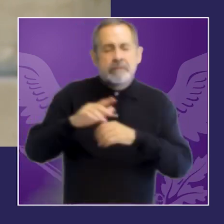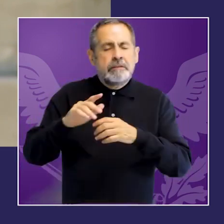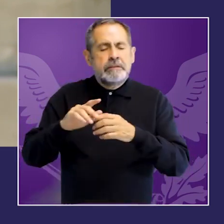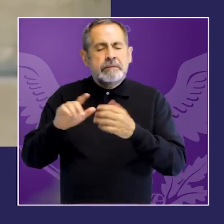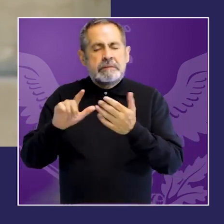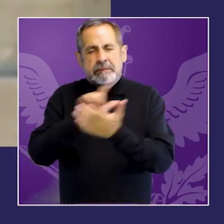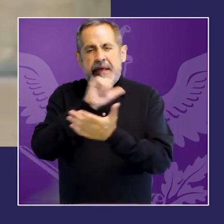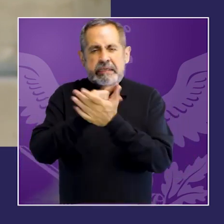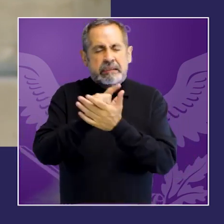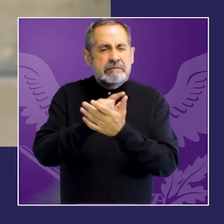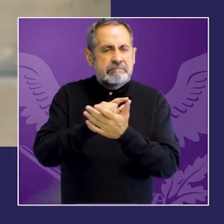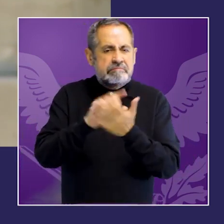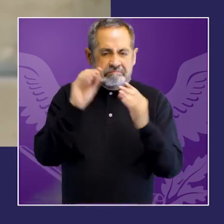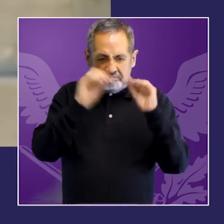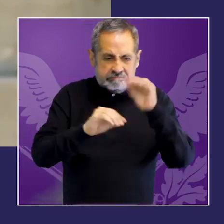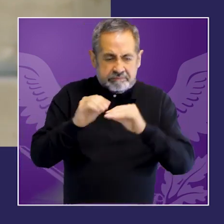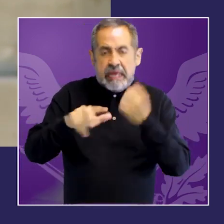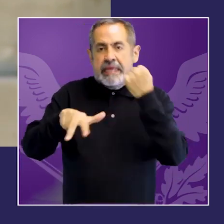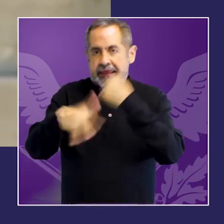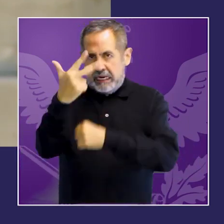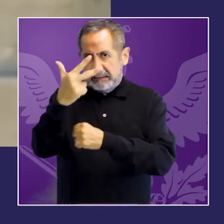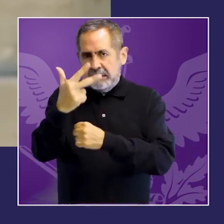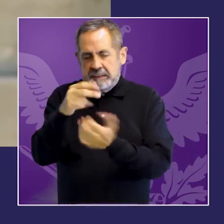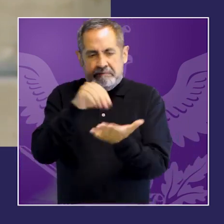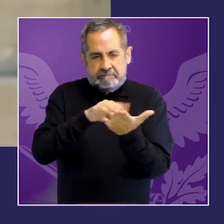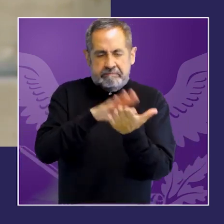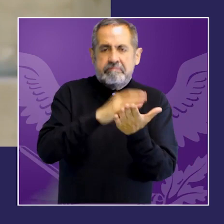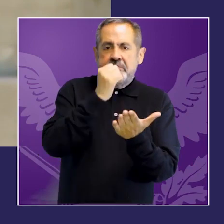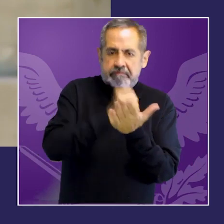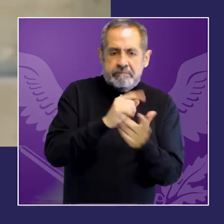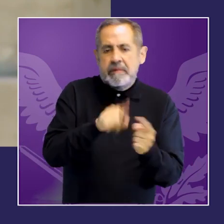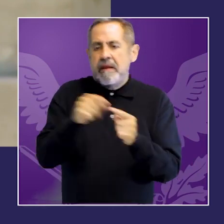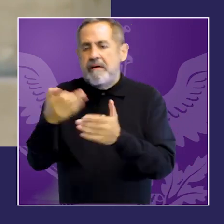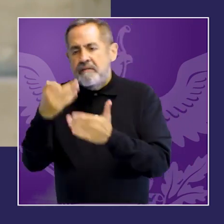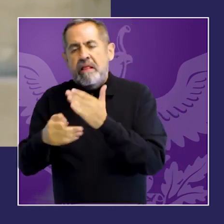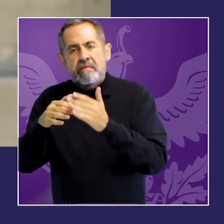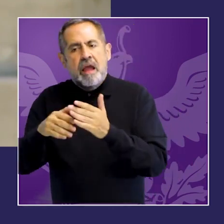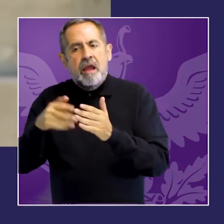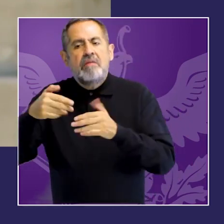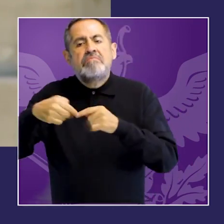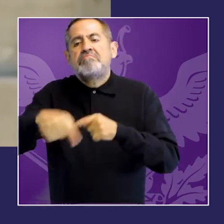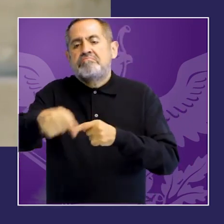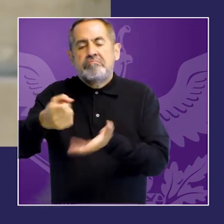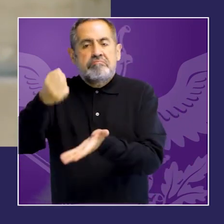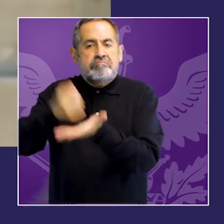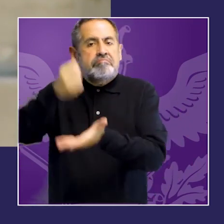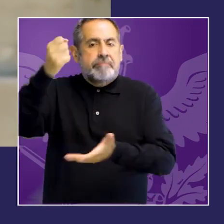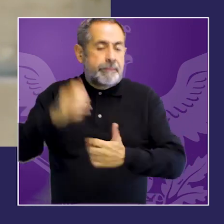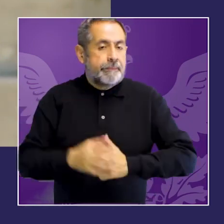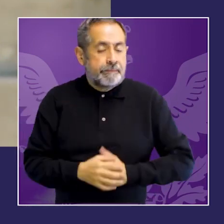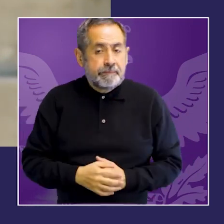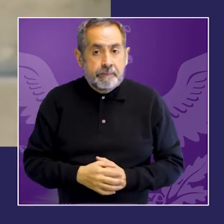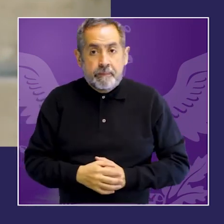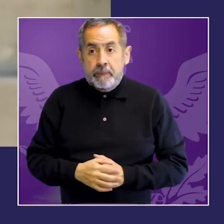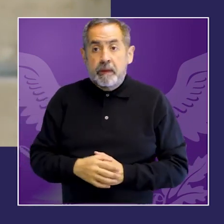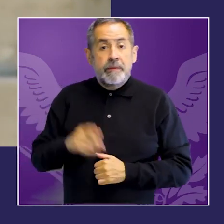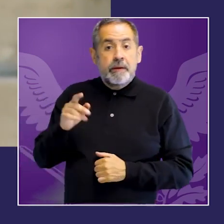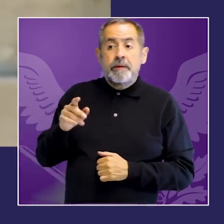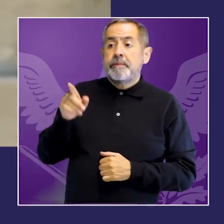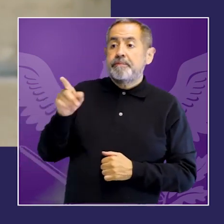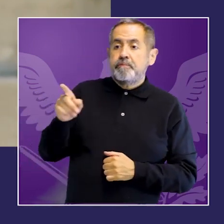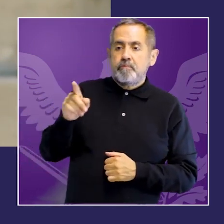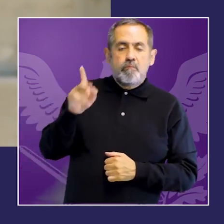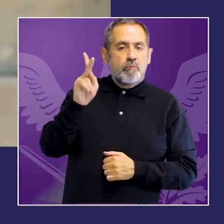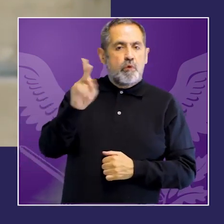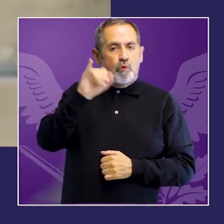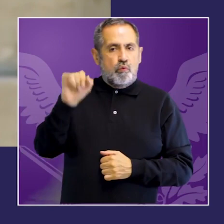fortalecimiento de los sistemas procesales y guías de actuación para la investigación y sanción de los femicidios feminicidios. La